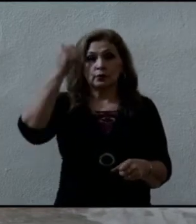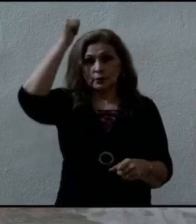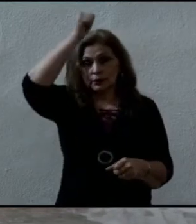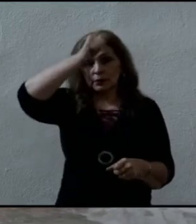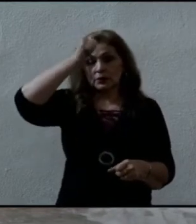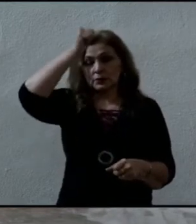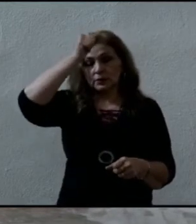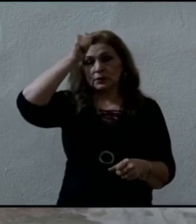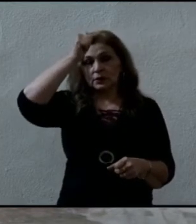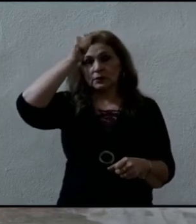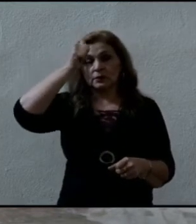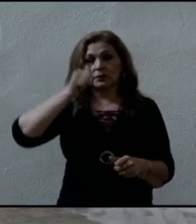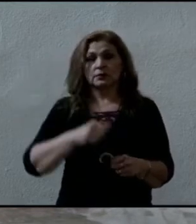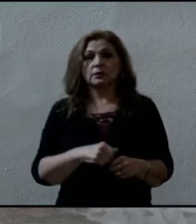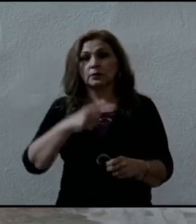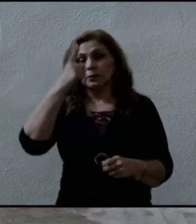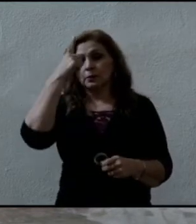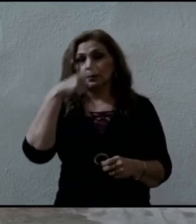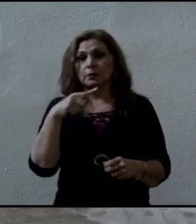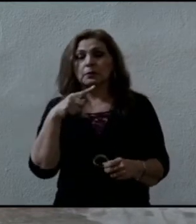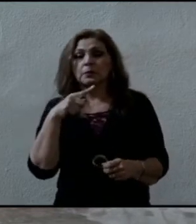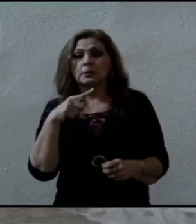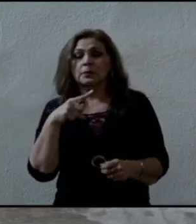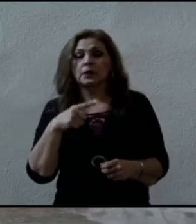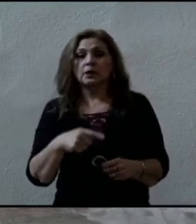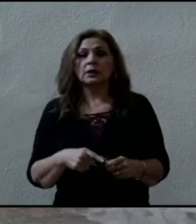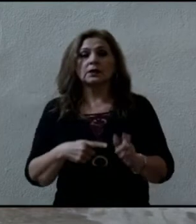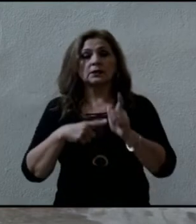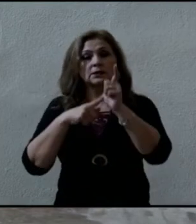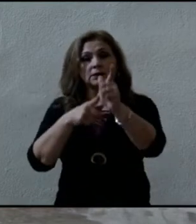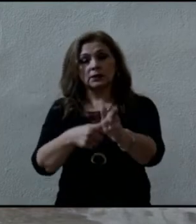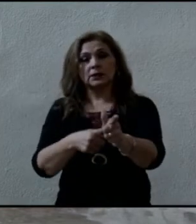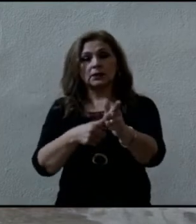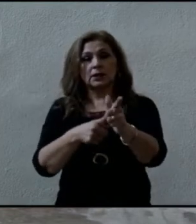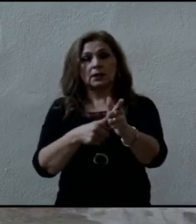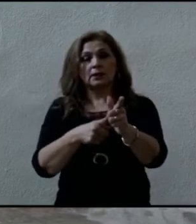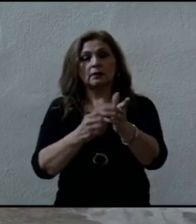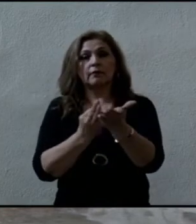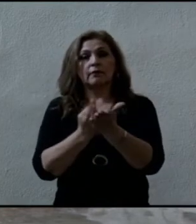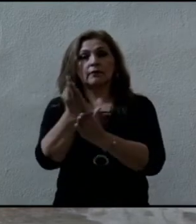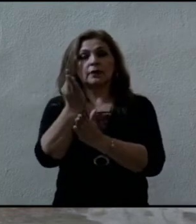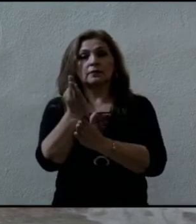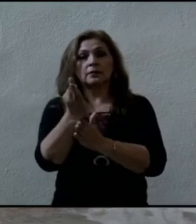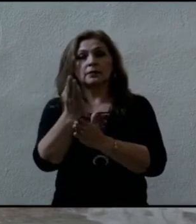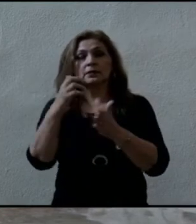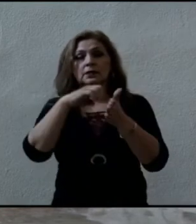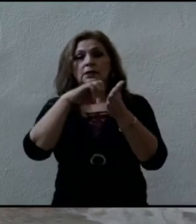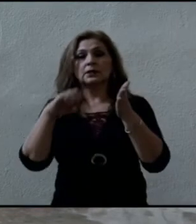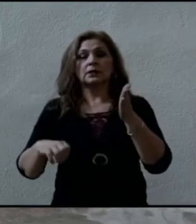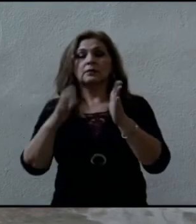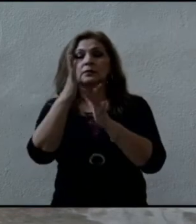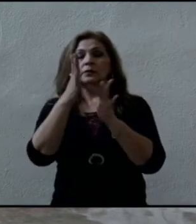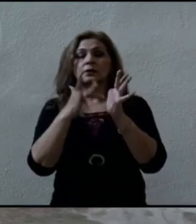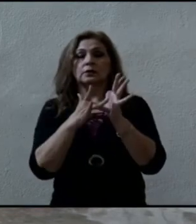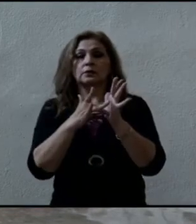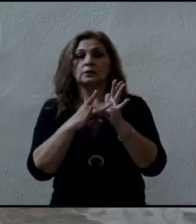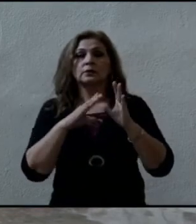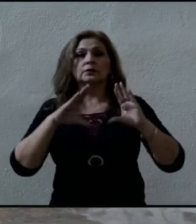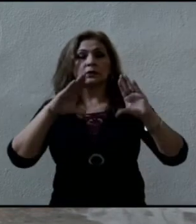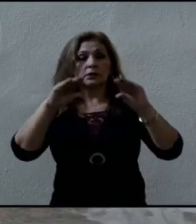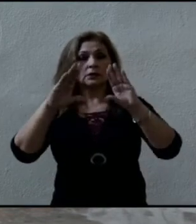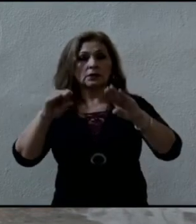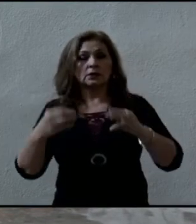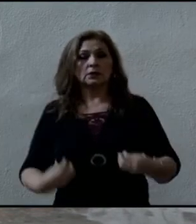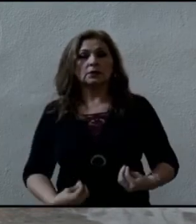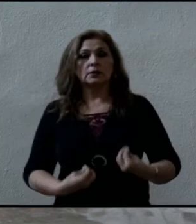sacerdotes, para que lo hagan como Jesús, para que enseñen con la vida y